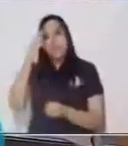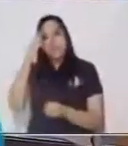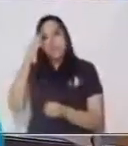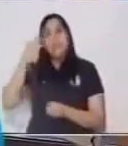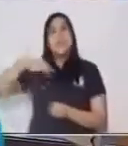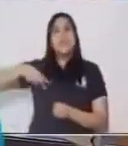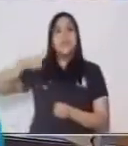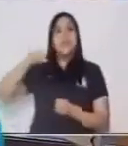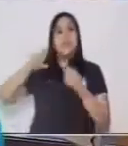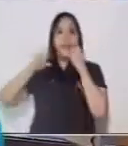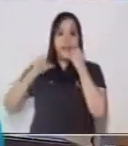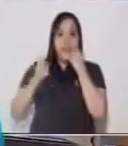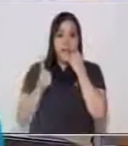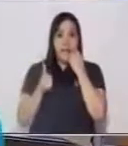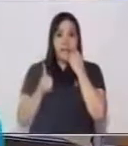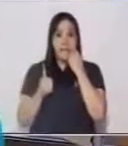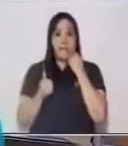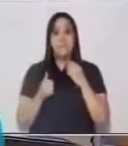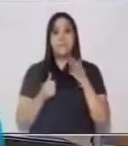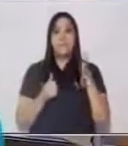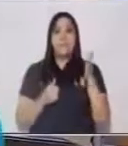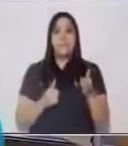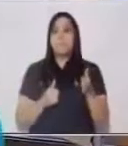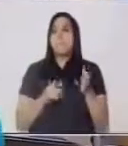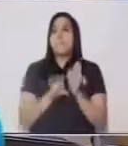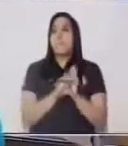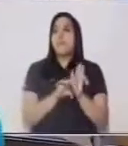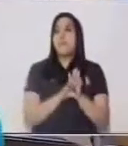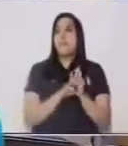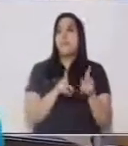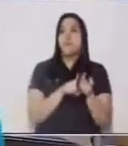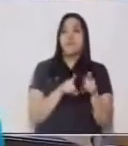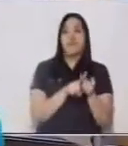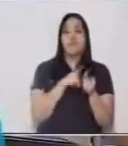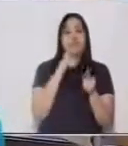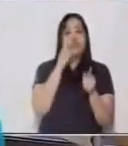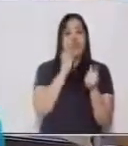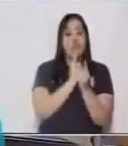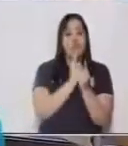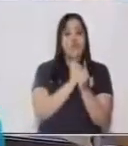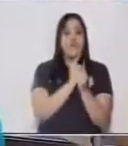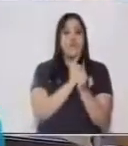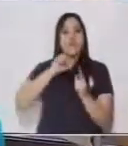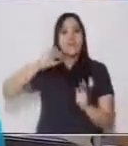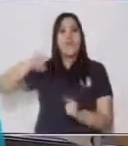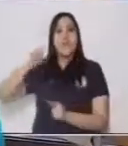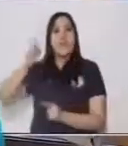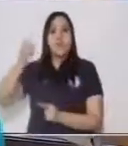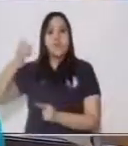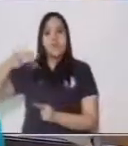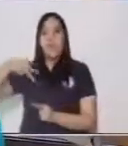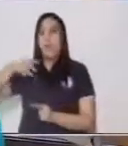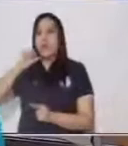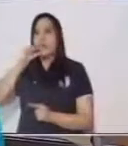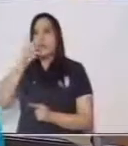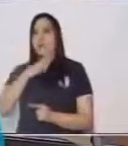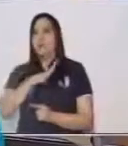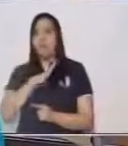y Juan. María tenía una posición que juntos la encontramos y Juan también la tenía.